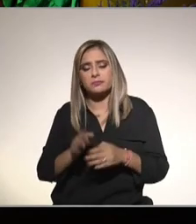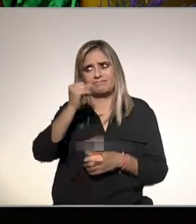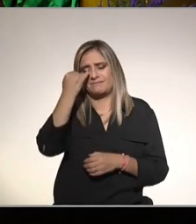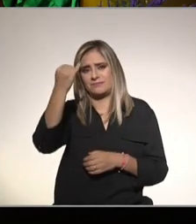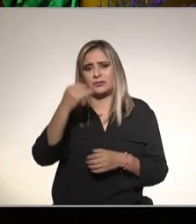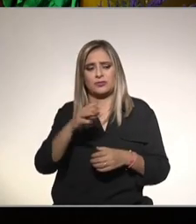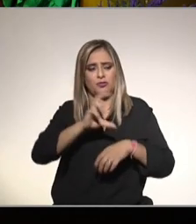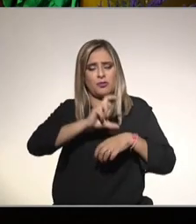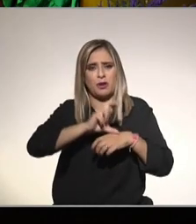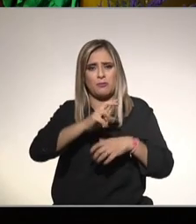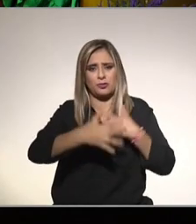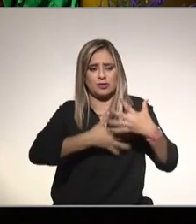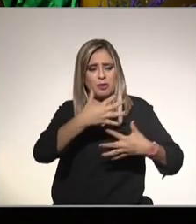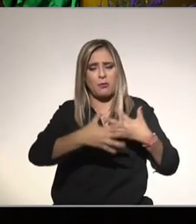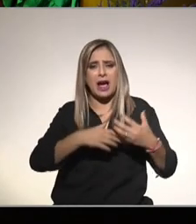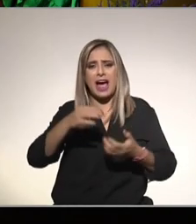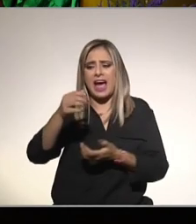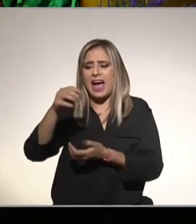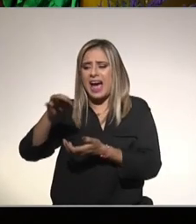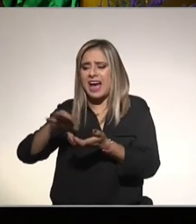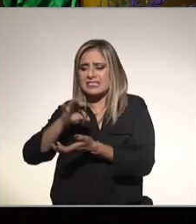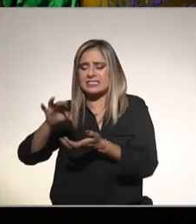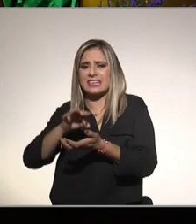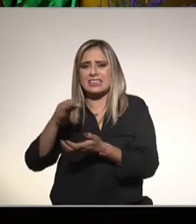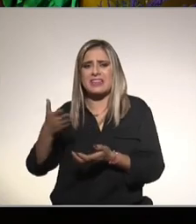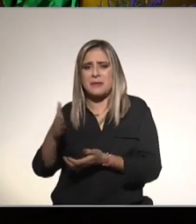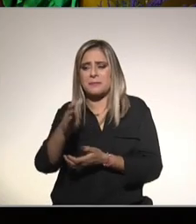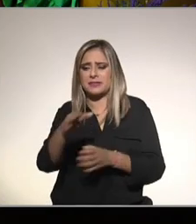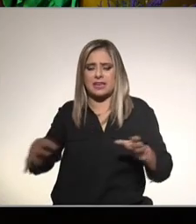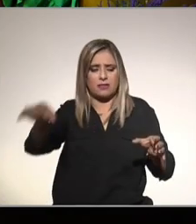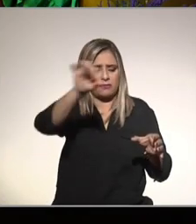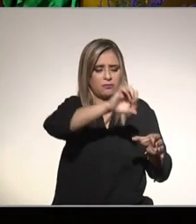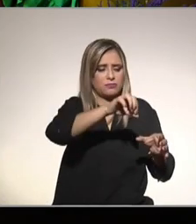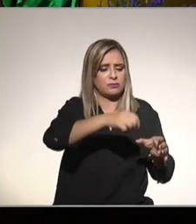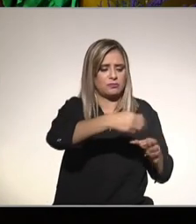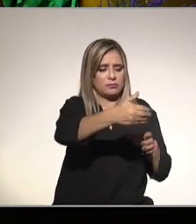unos huevos revueltos con aceite de pescado yo creo que estaba más rico de otra manera